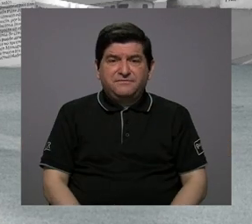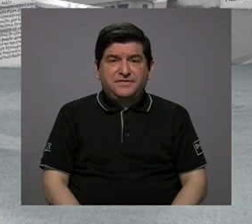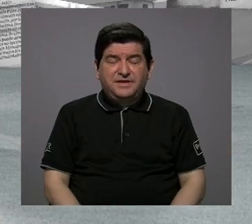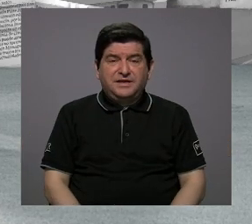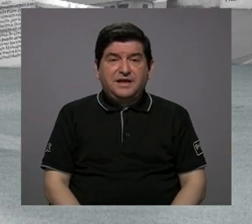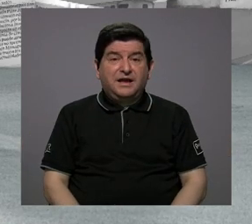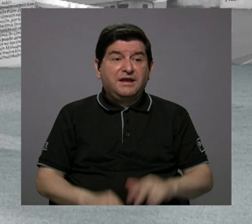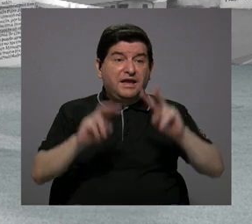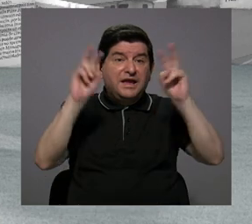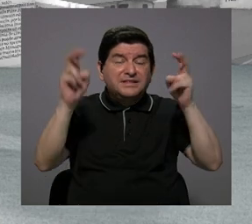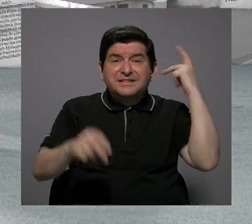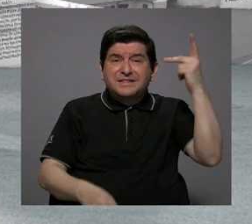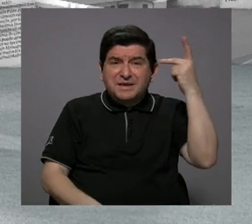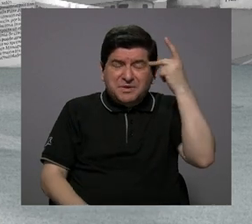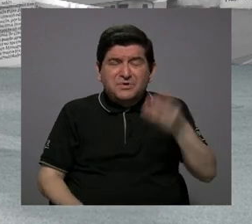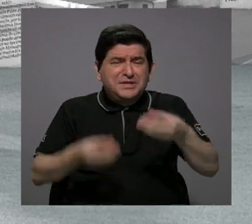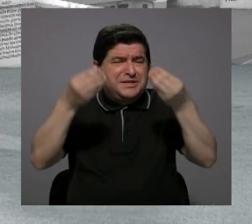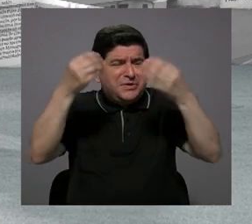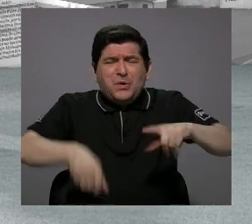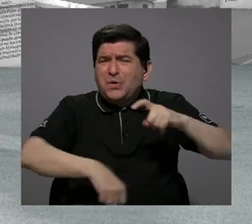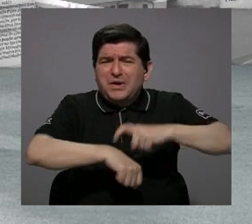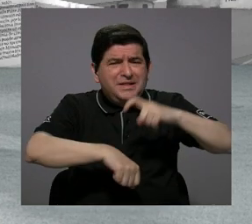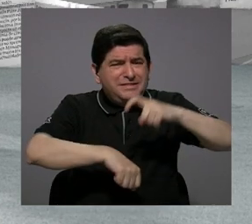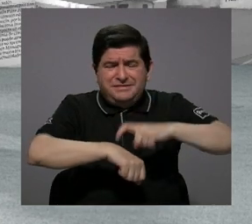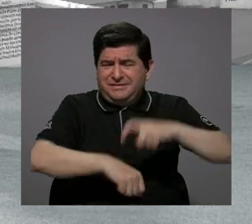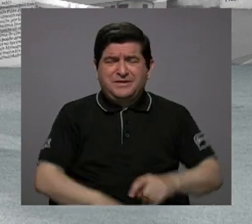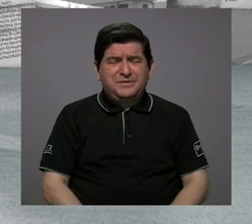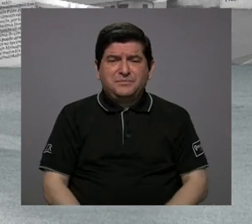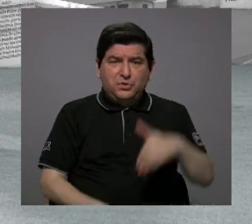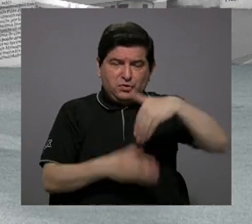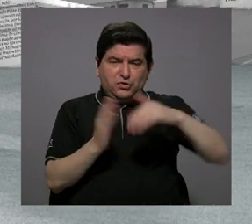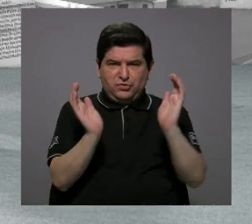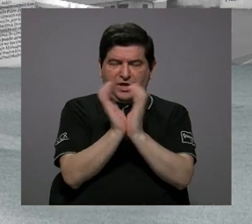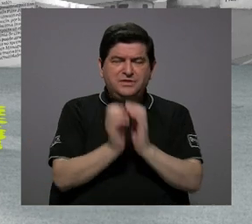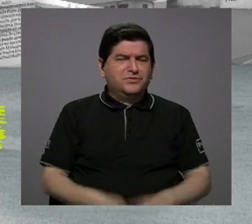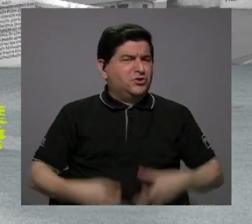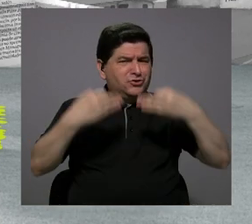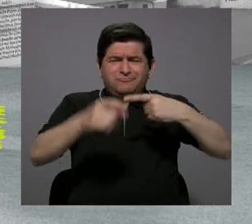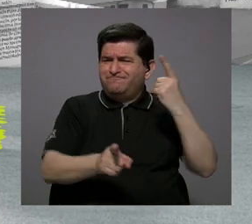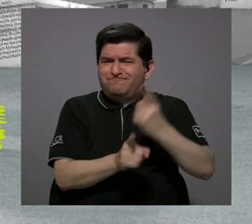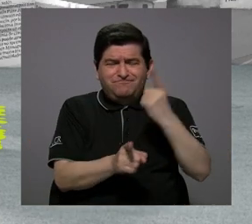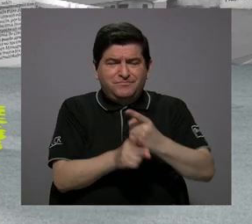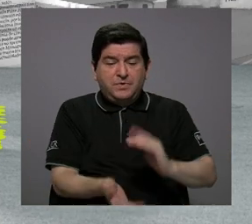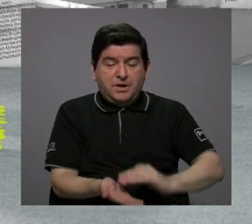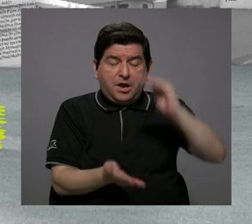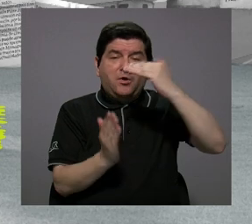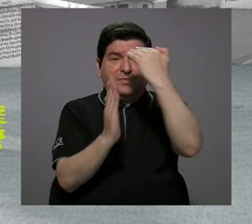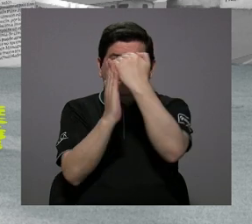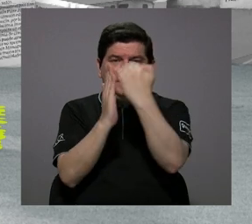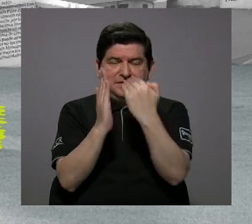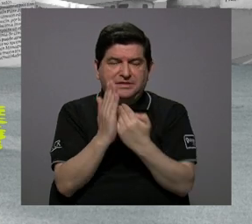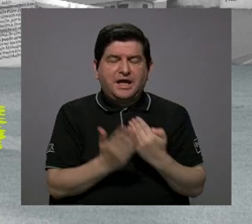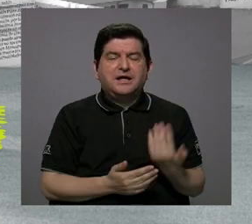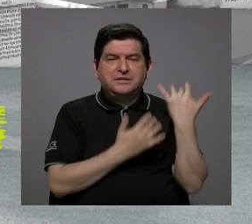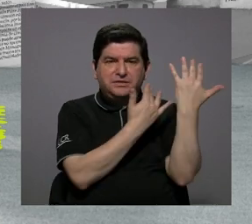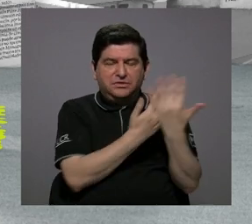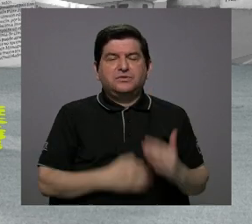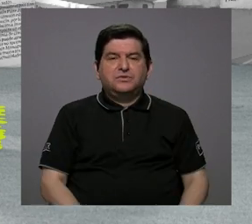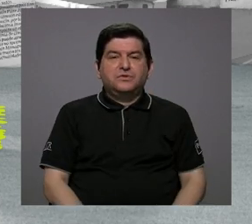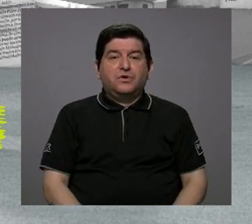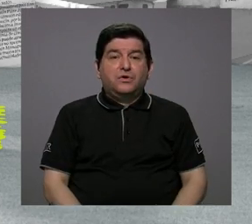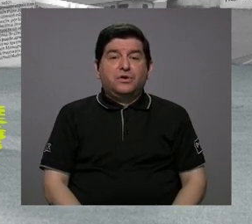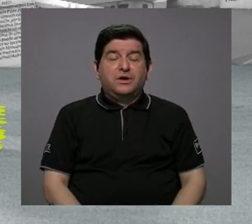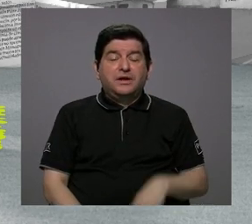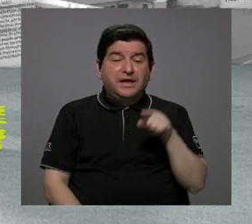este tema muy político dentro de la caja. No se han tomado las decisiones correctas. Se ha incrementado la lista de espera. Se está dando un